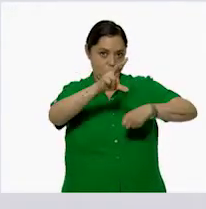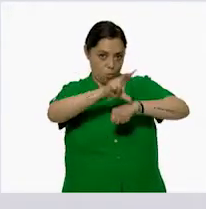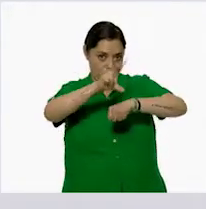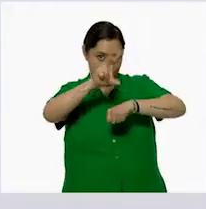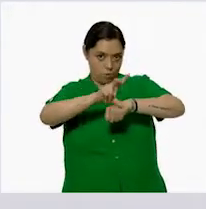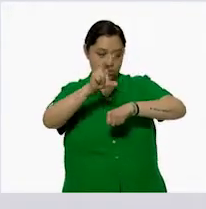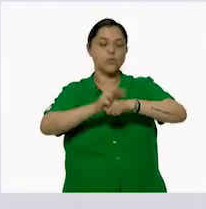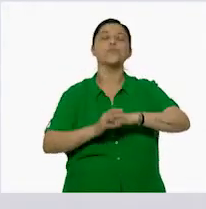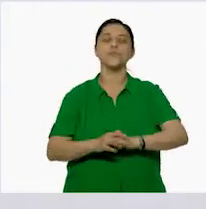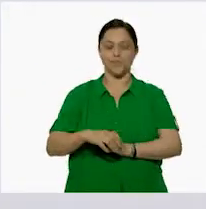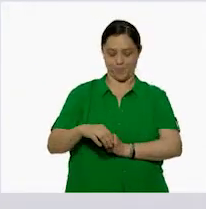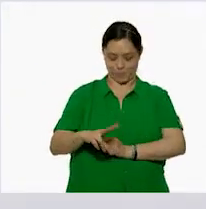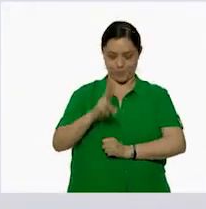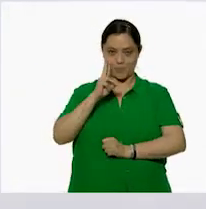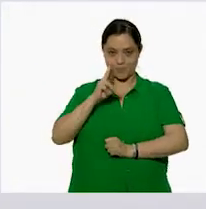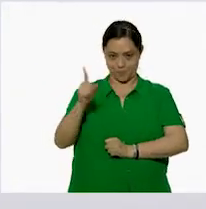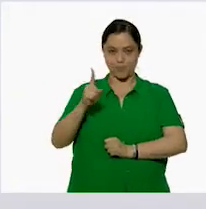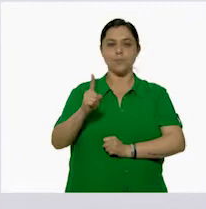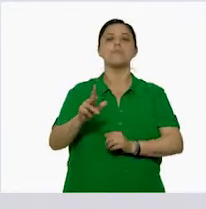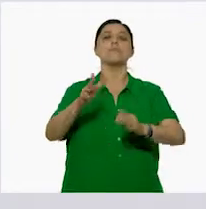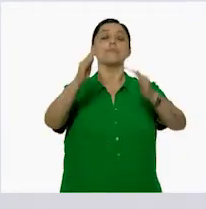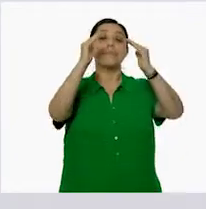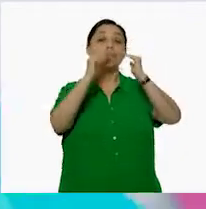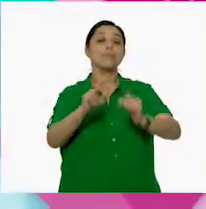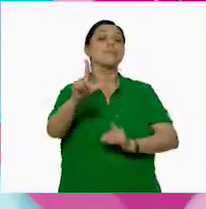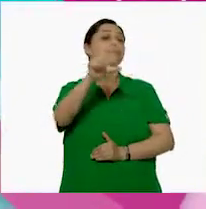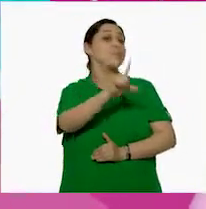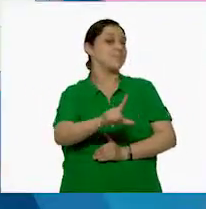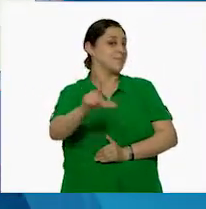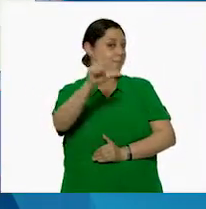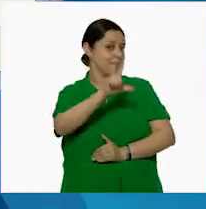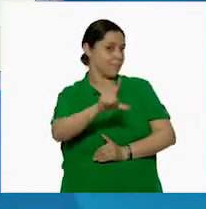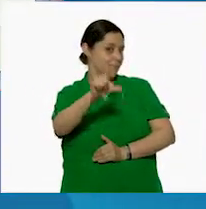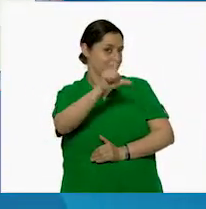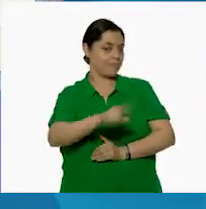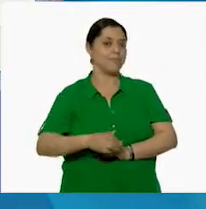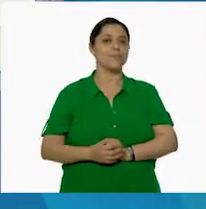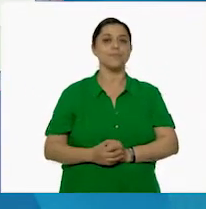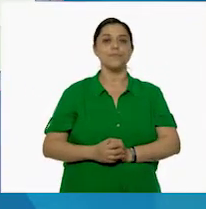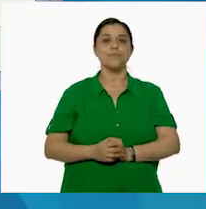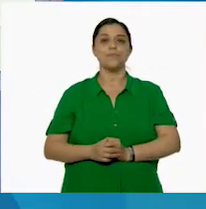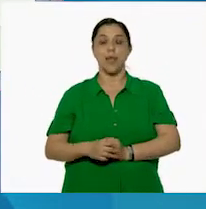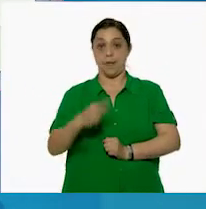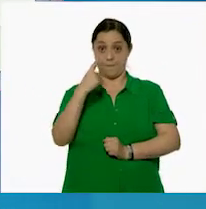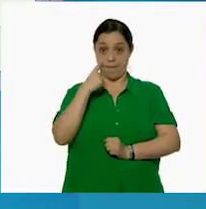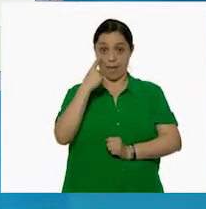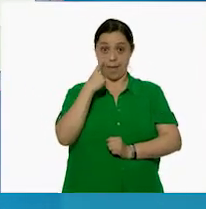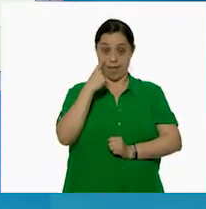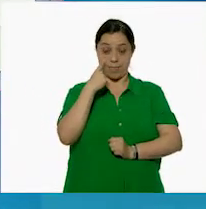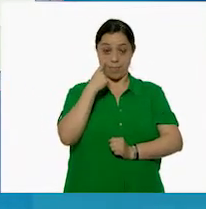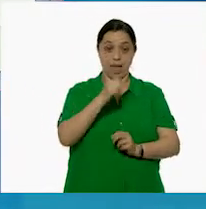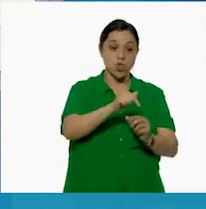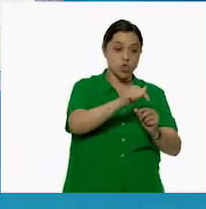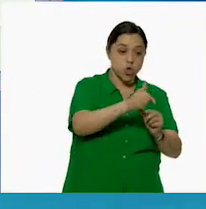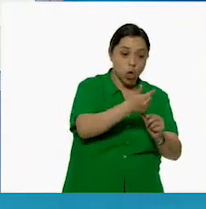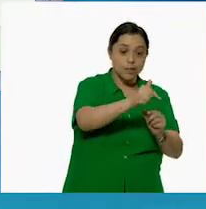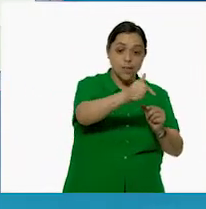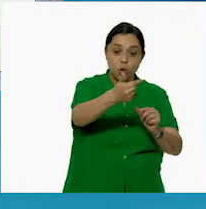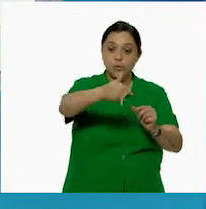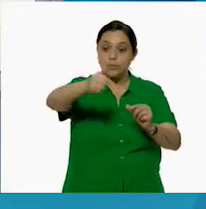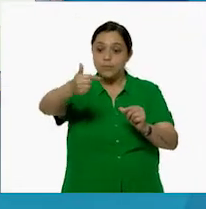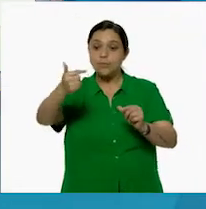ver lo que obtuvieron el día lunes. Ajá. El lunes vendieron 50 docenas. 50.